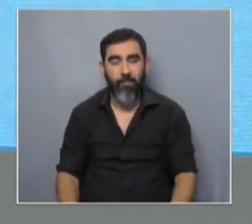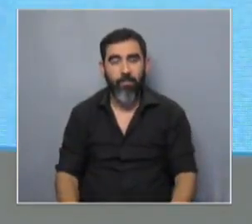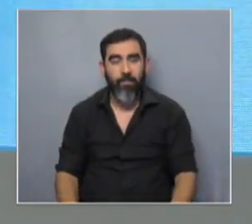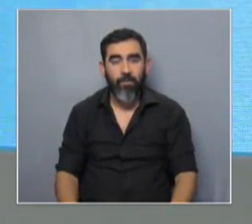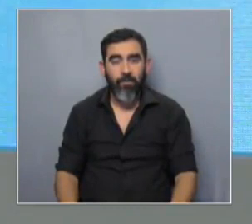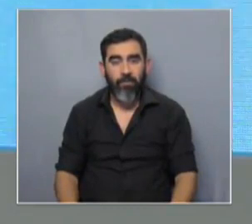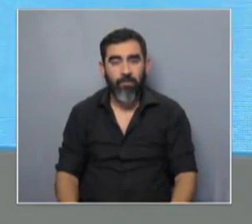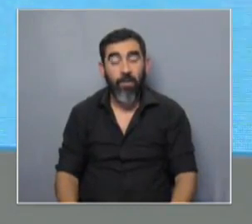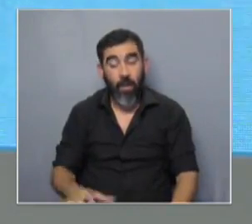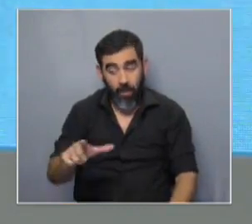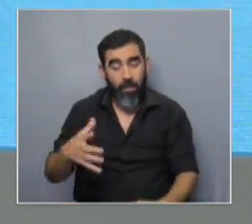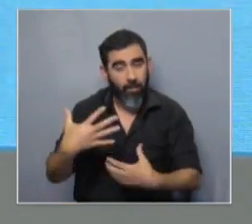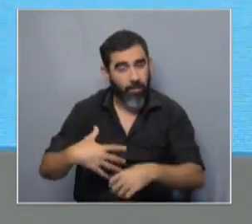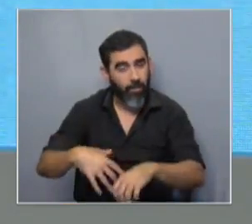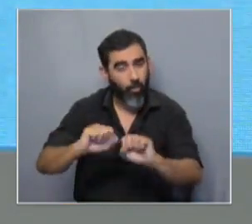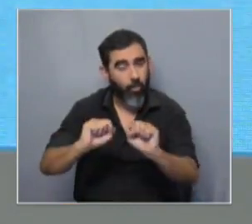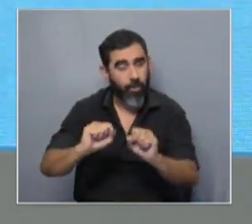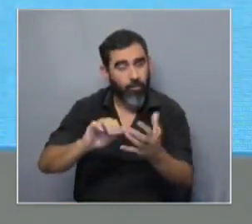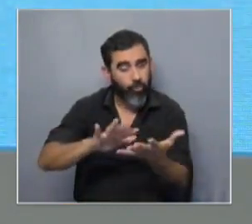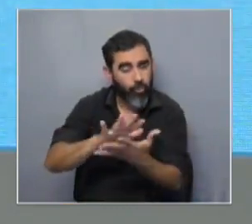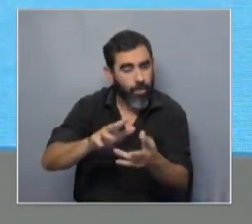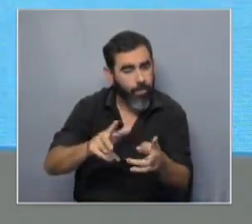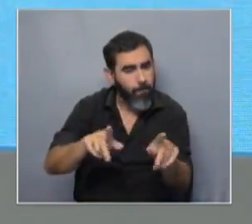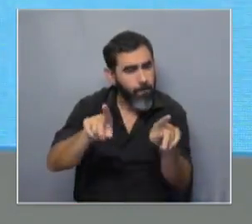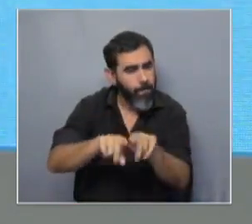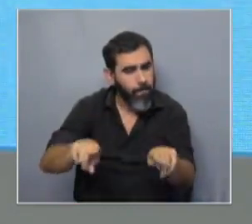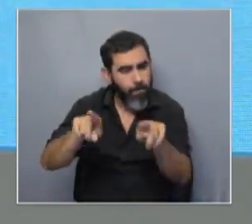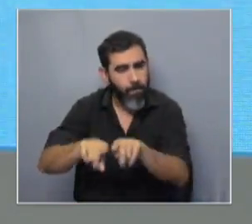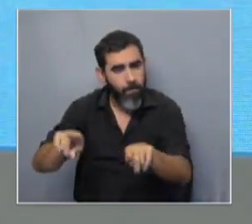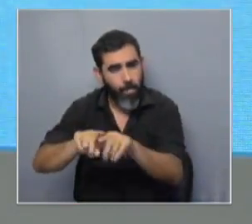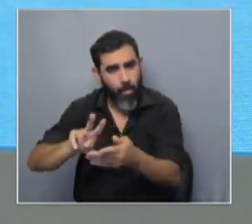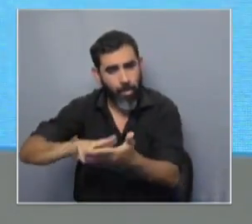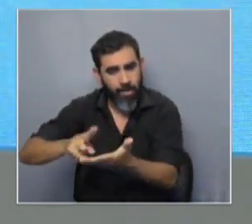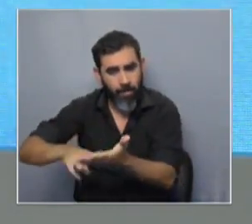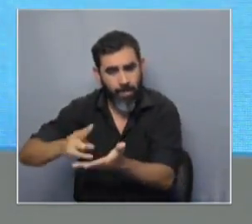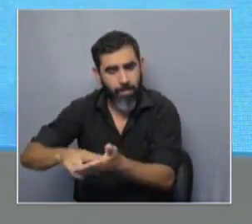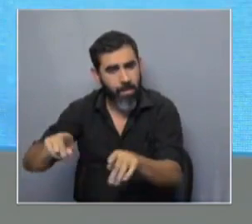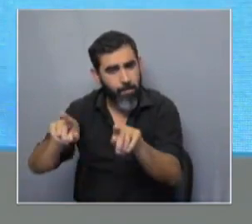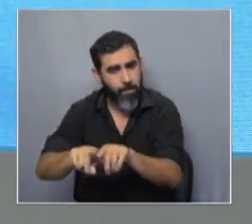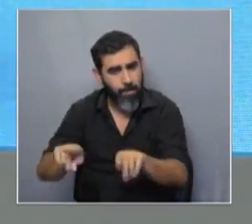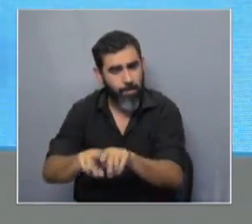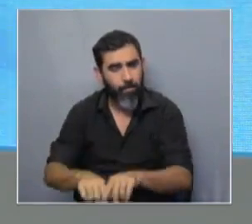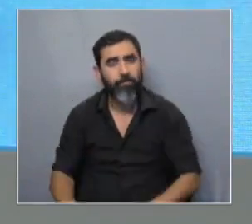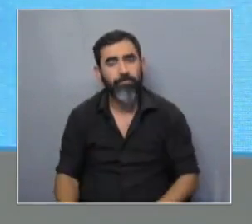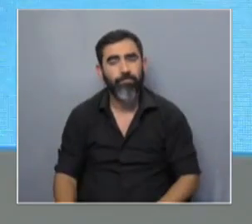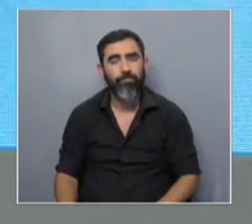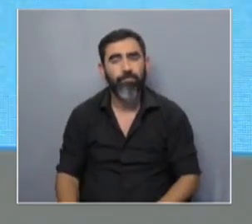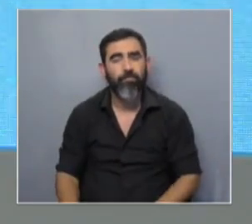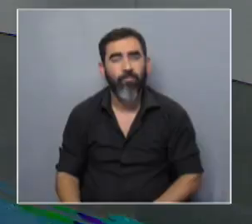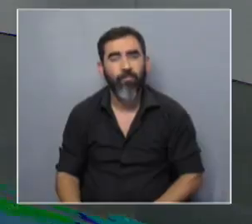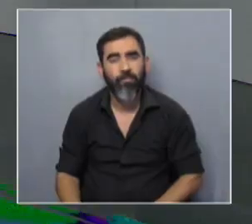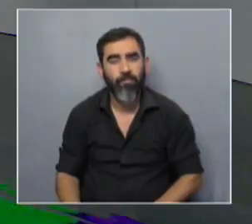encontramos unas regiones que se repetían muchas veces en el genoma de estos microorganismos y simplemente